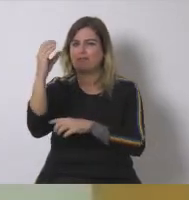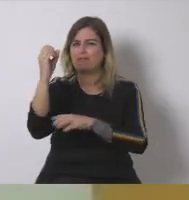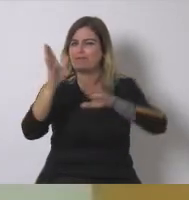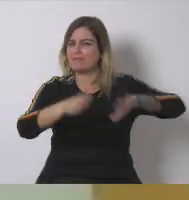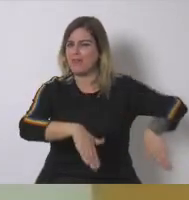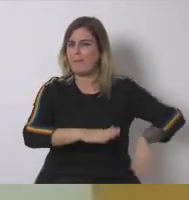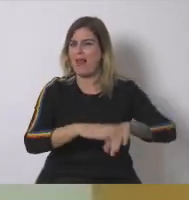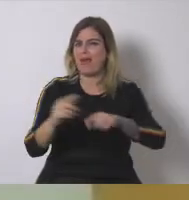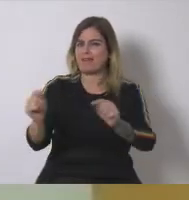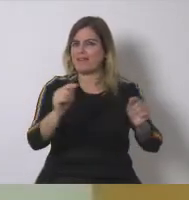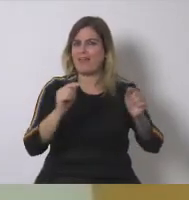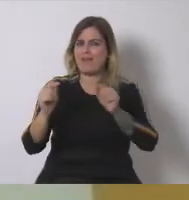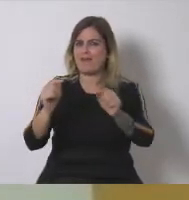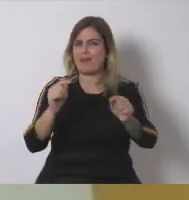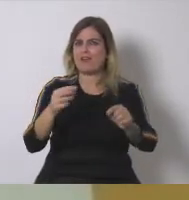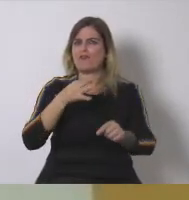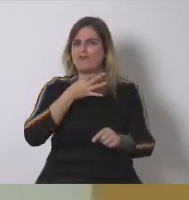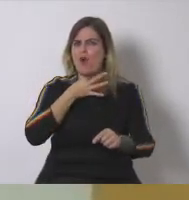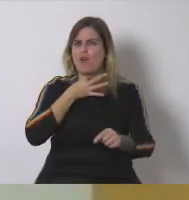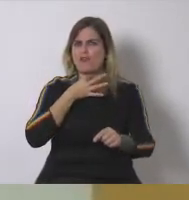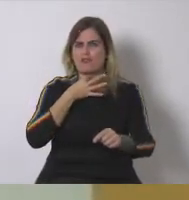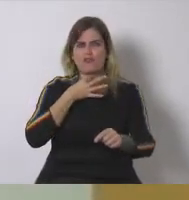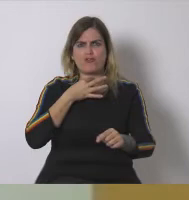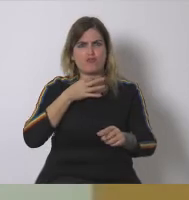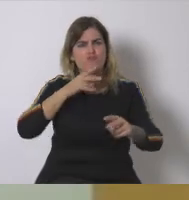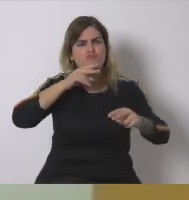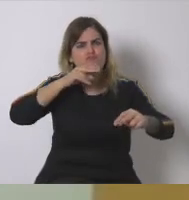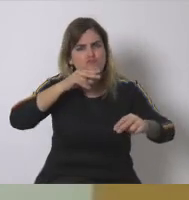y así abrir el debate con las ponentes